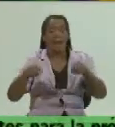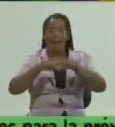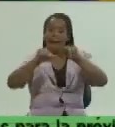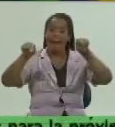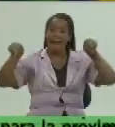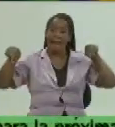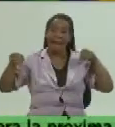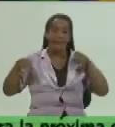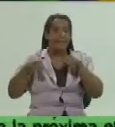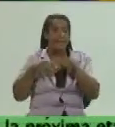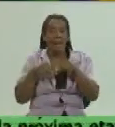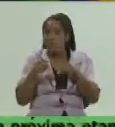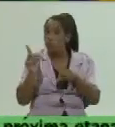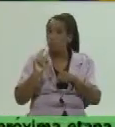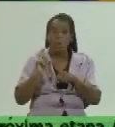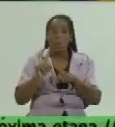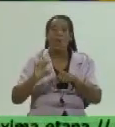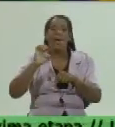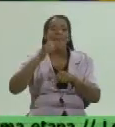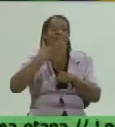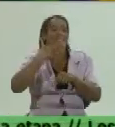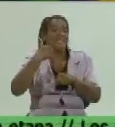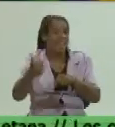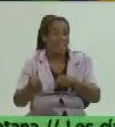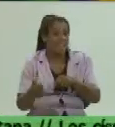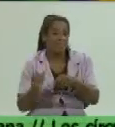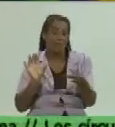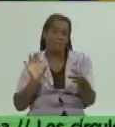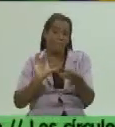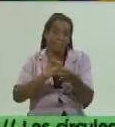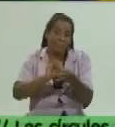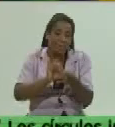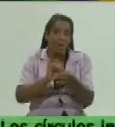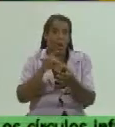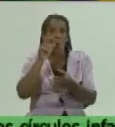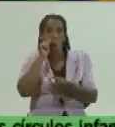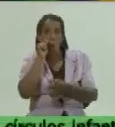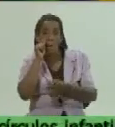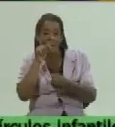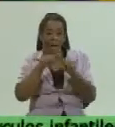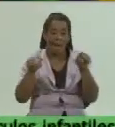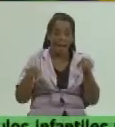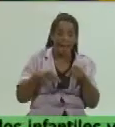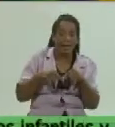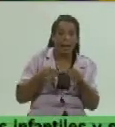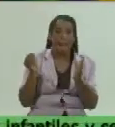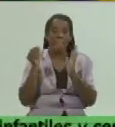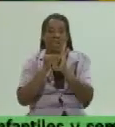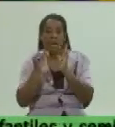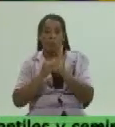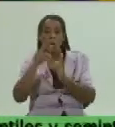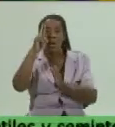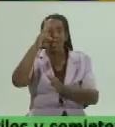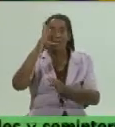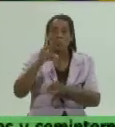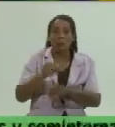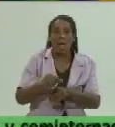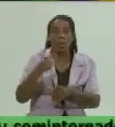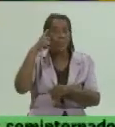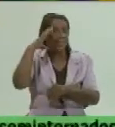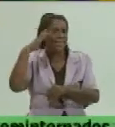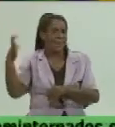la eficiencia la vinculación del hombre al área la aplicación de los resultados científicos a la producción de alimentos que nos permitan